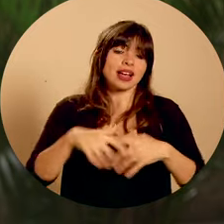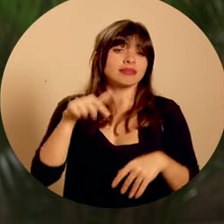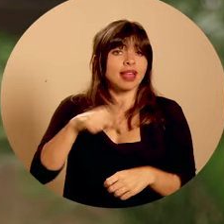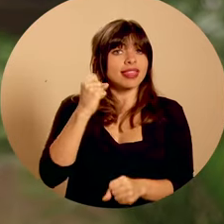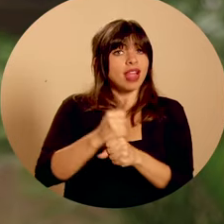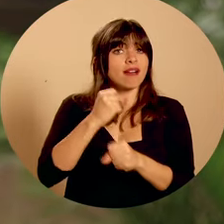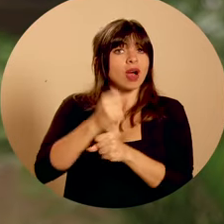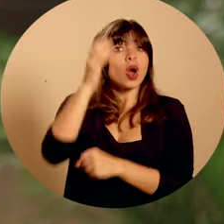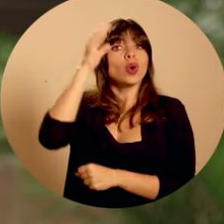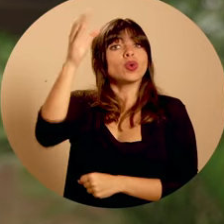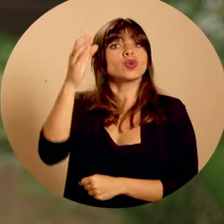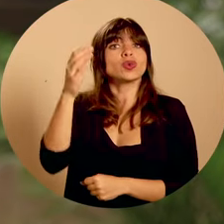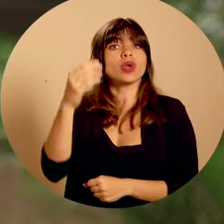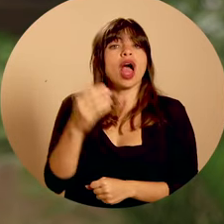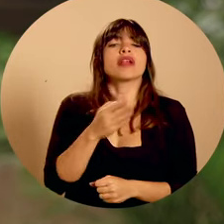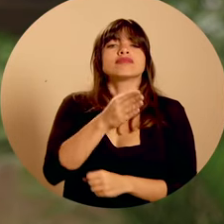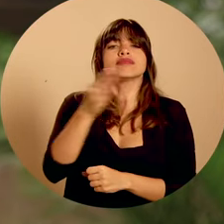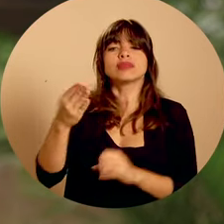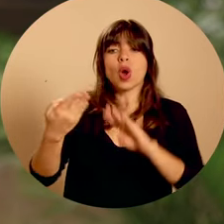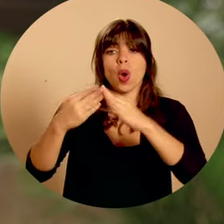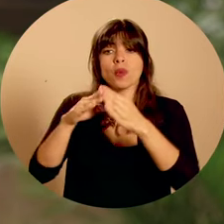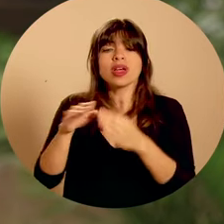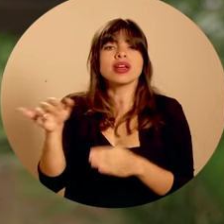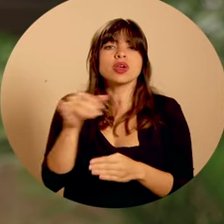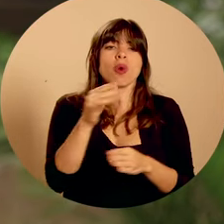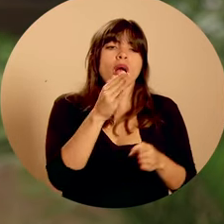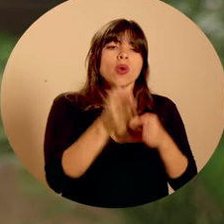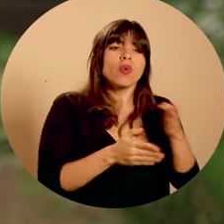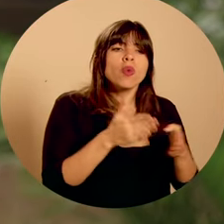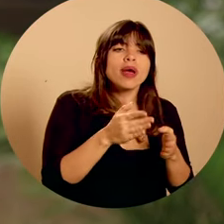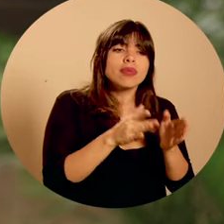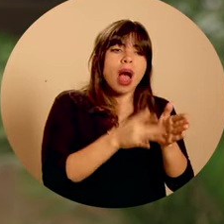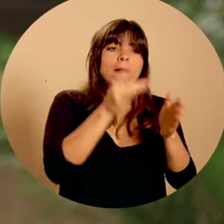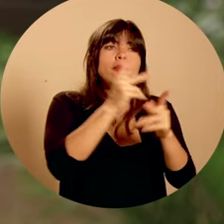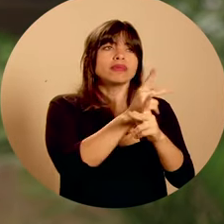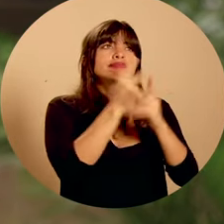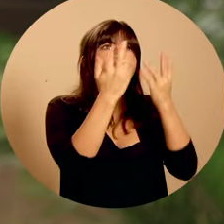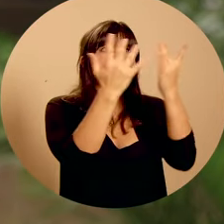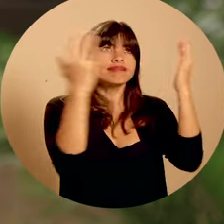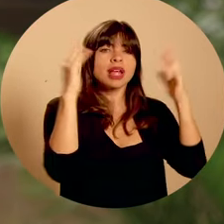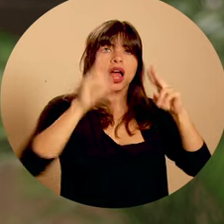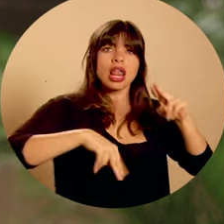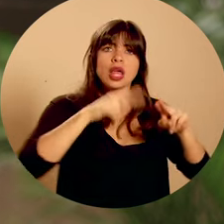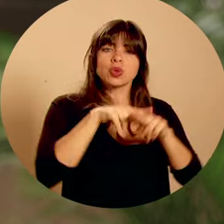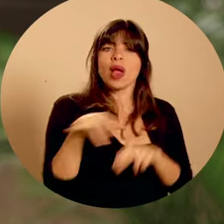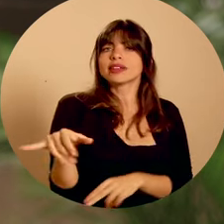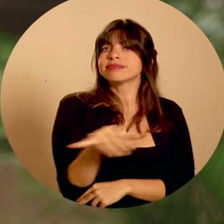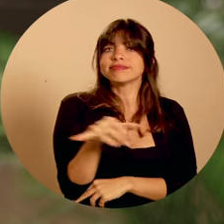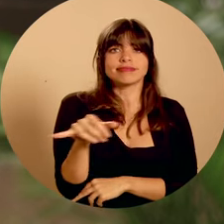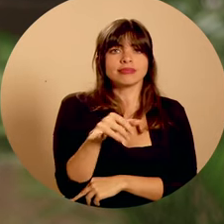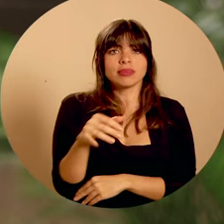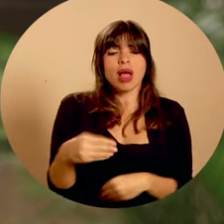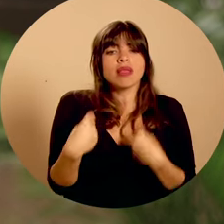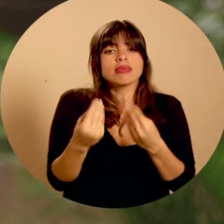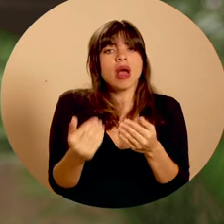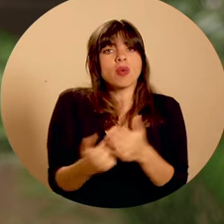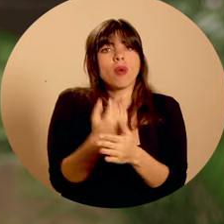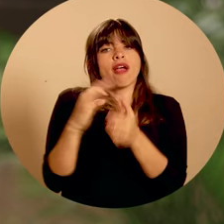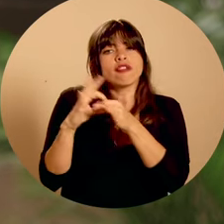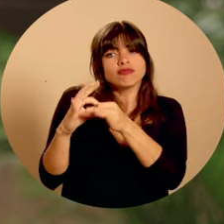empresariales. El trabajo cultural es a nuestras comunidades lo que el cuido y el aprovechamiento sostenible a los recursos naturales.